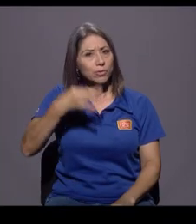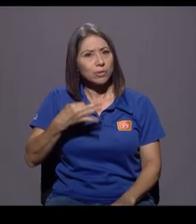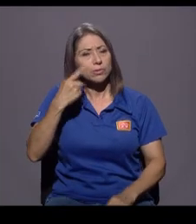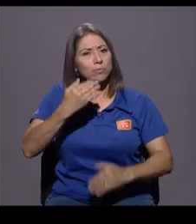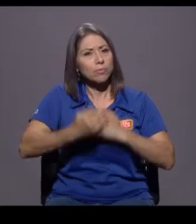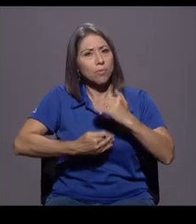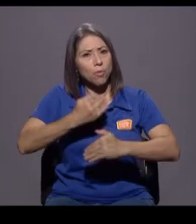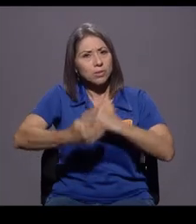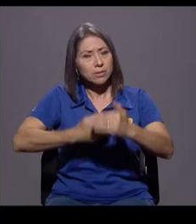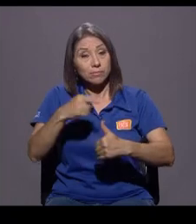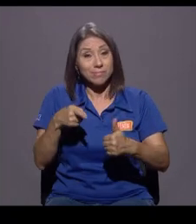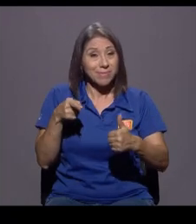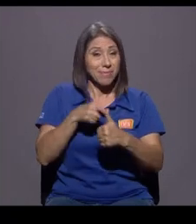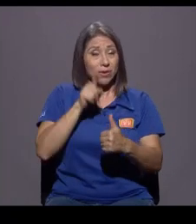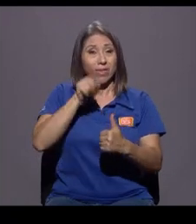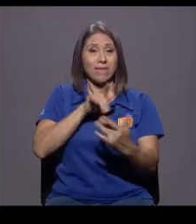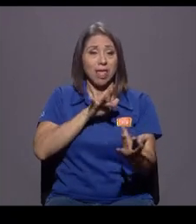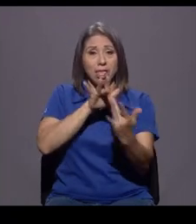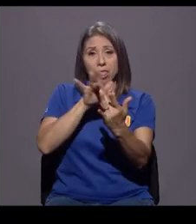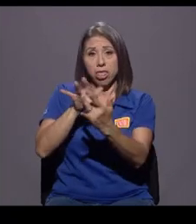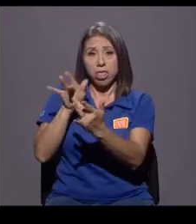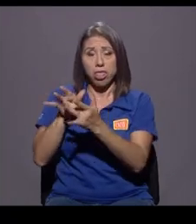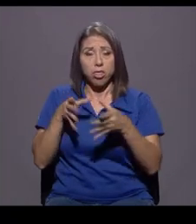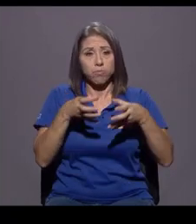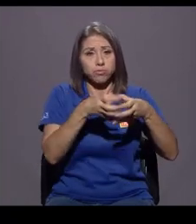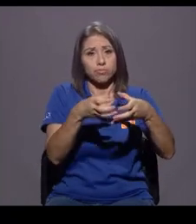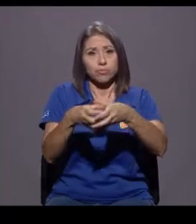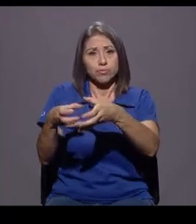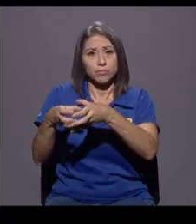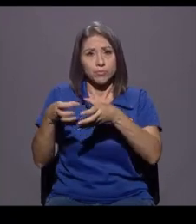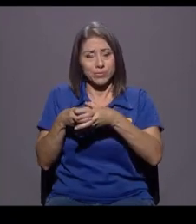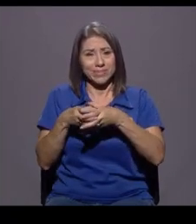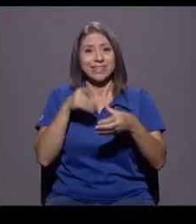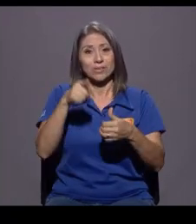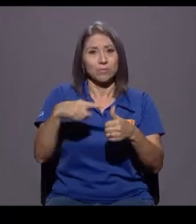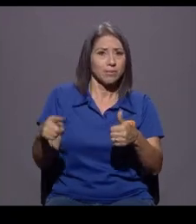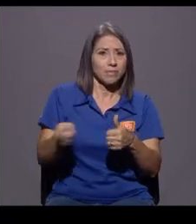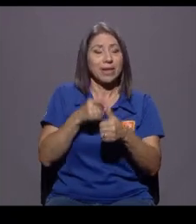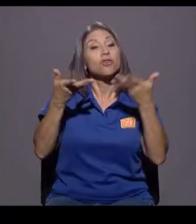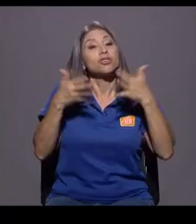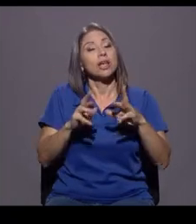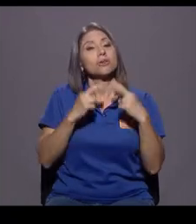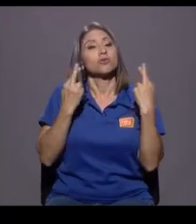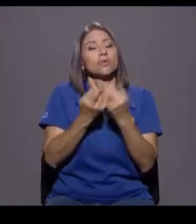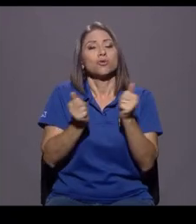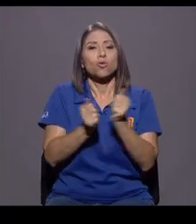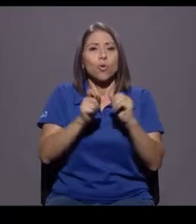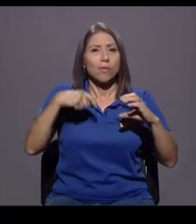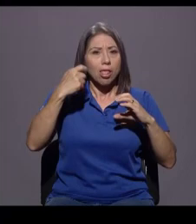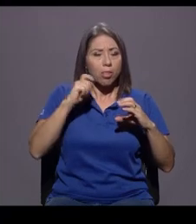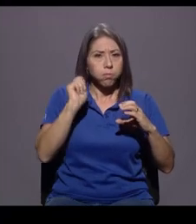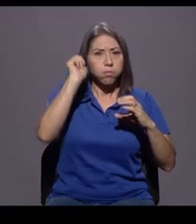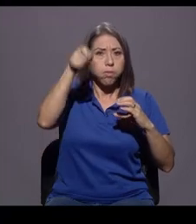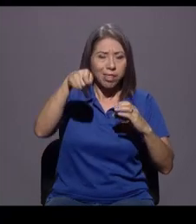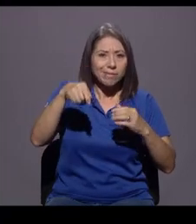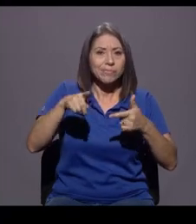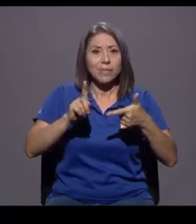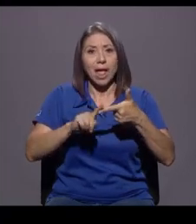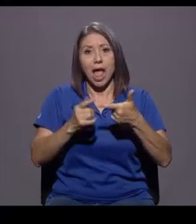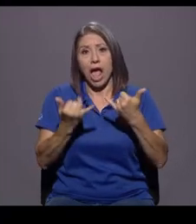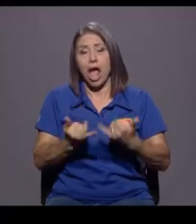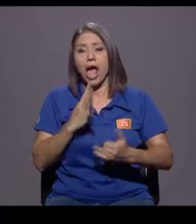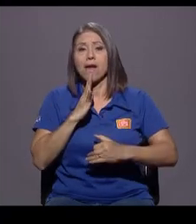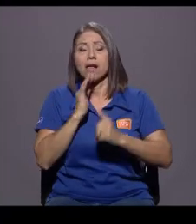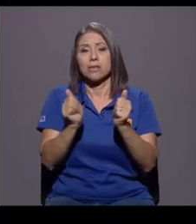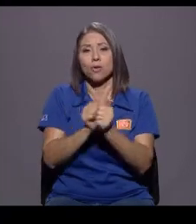¿verdad? Lo primero es el acercamiento a los sectores, que es lo primero que estamos haciendo. Ya no reunimos con el sector pesquero, estamos hablando